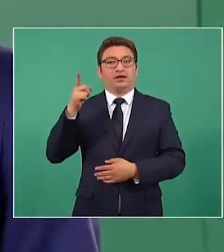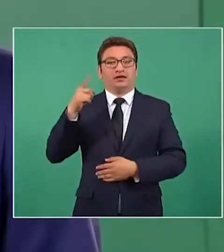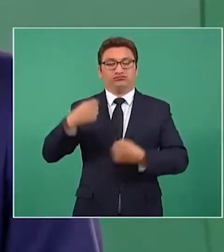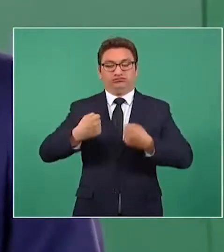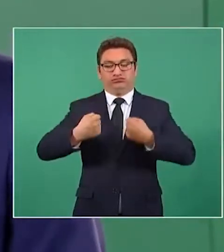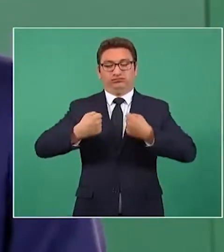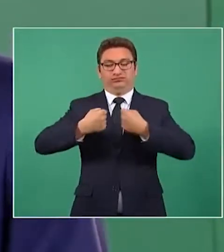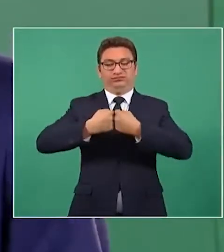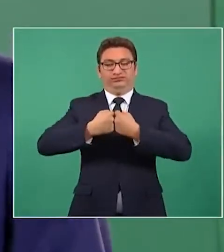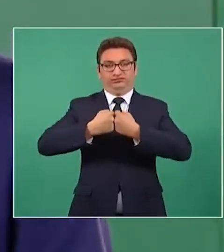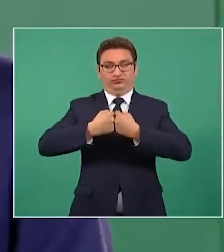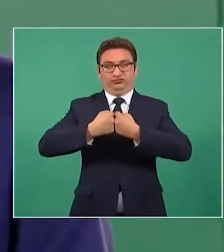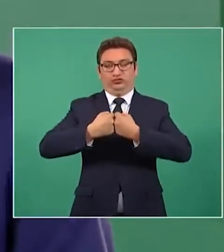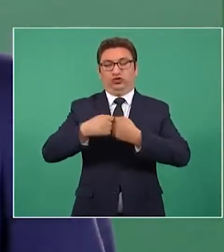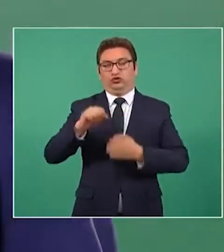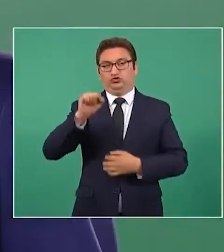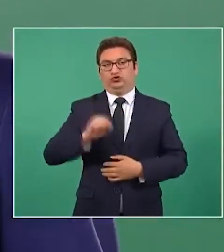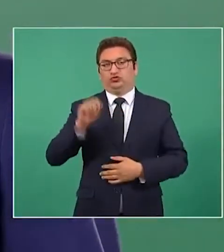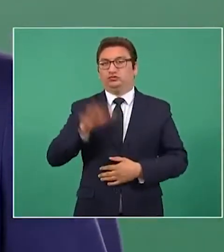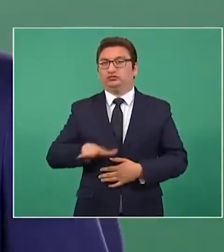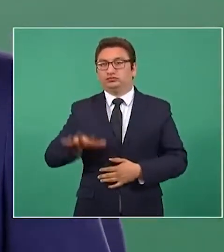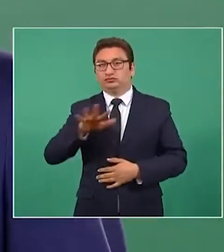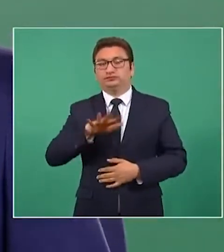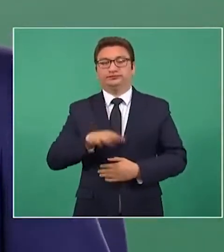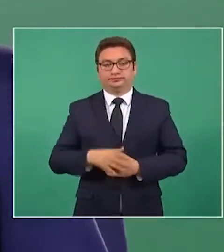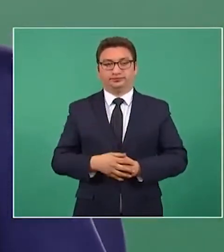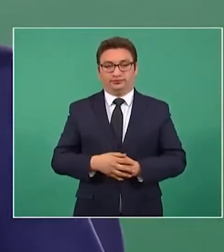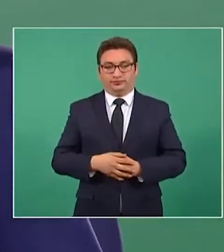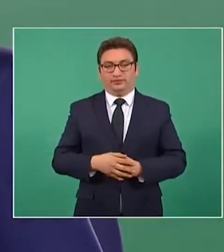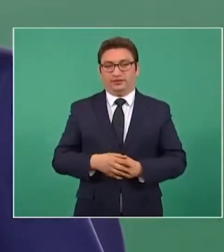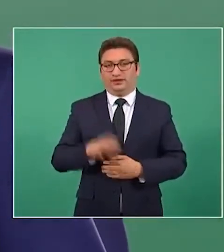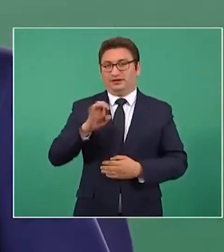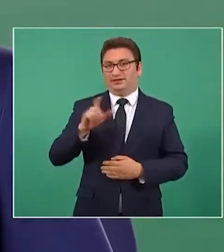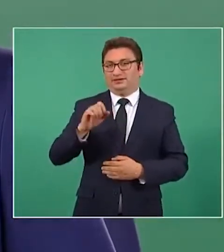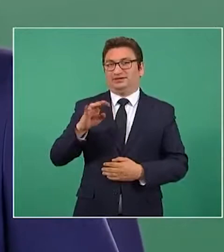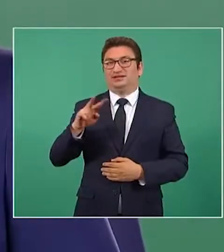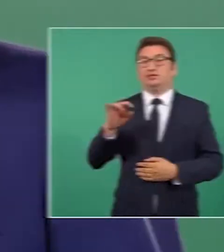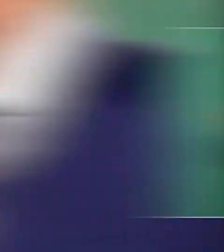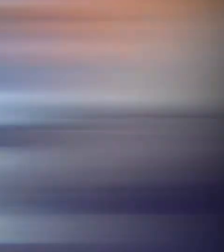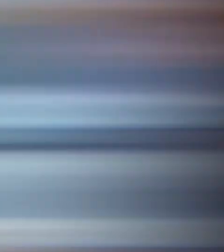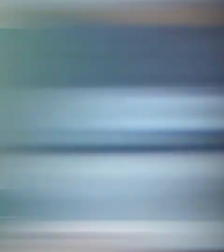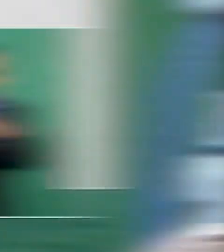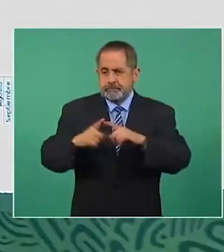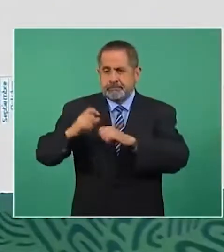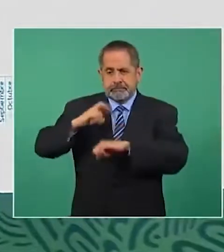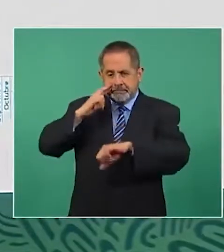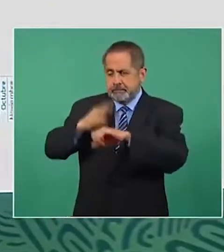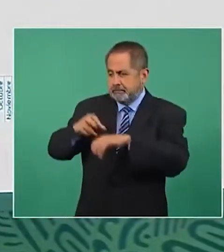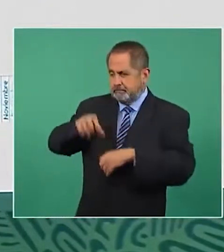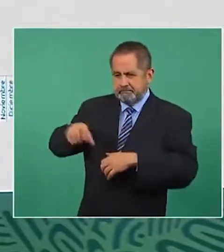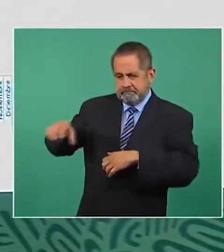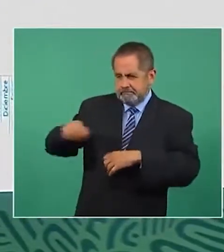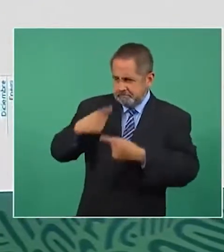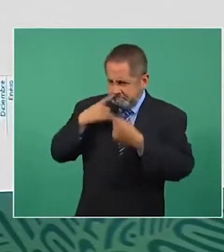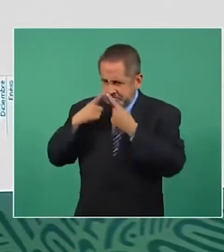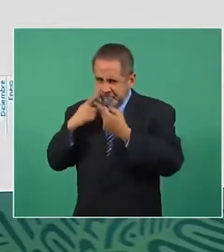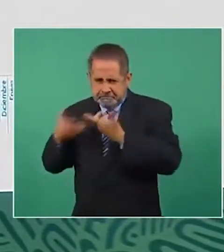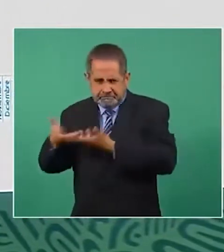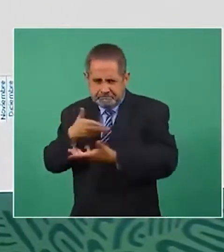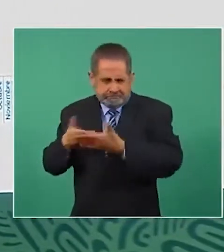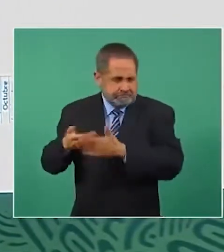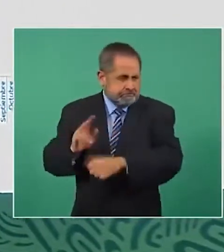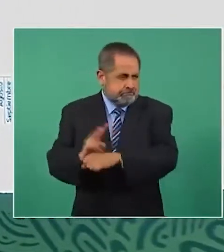manifestó su interés en el tema migratorio desde el primer encuentro que tuvieron la semana pasada en Palacio Nacional. La Secretaría de Seguridad